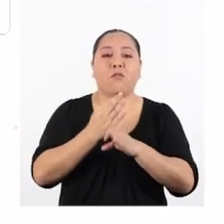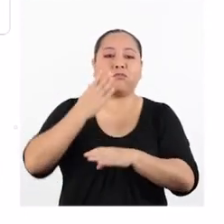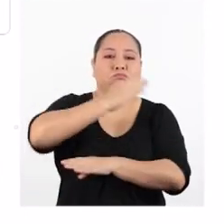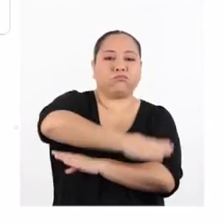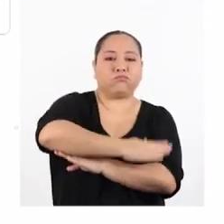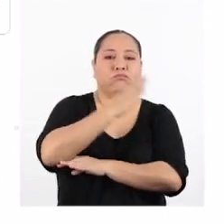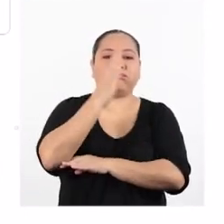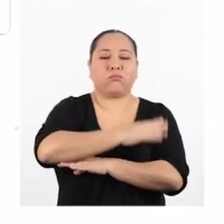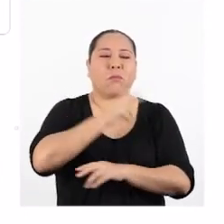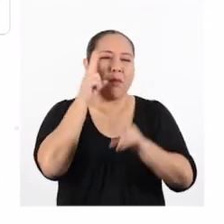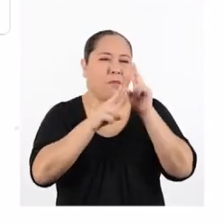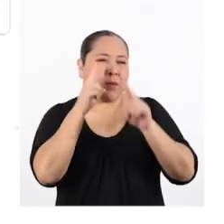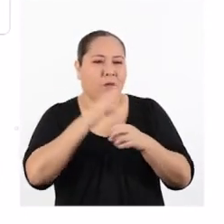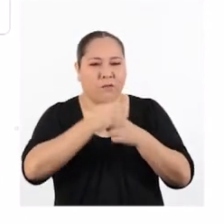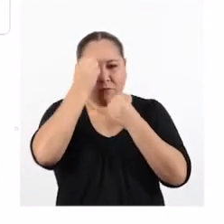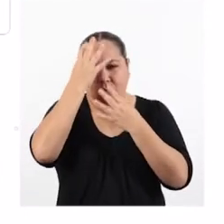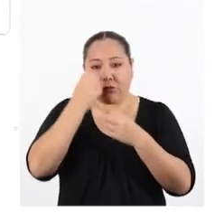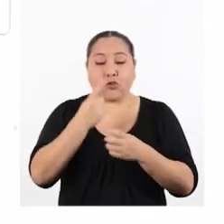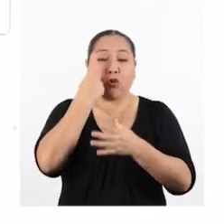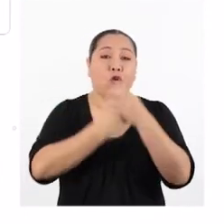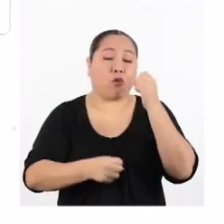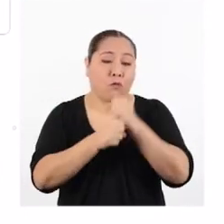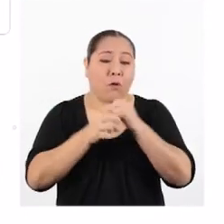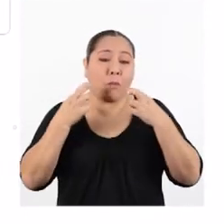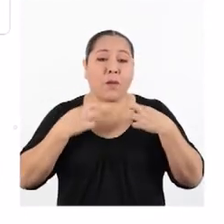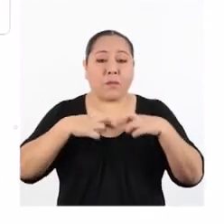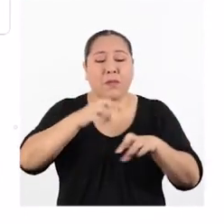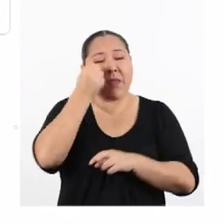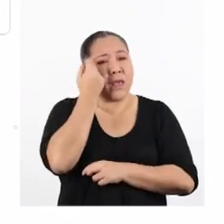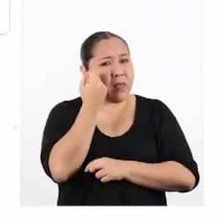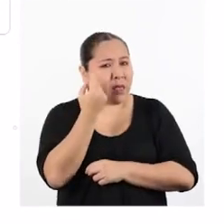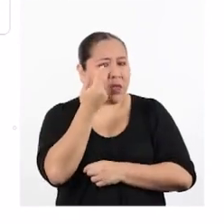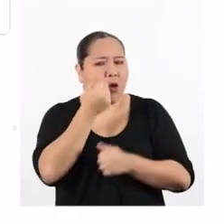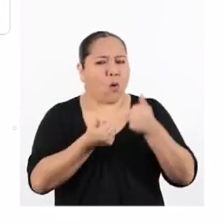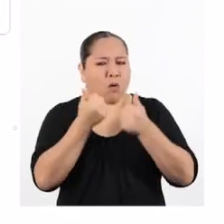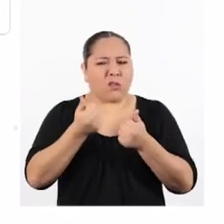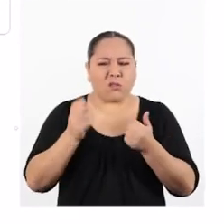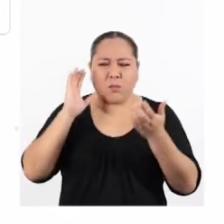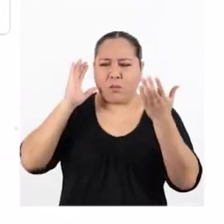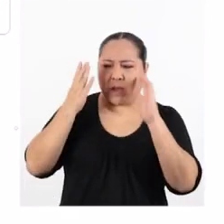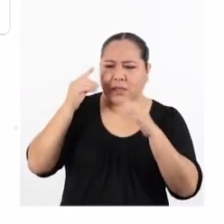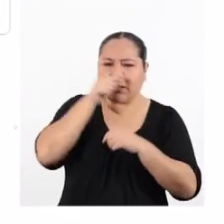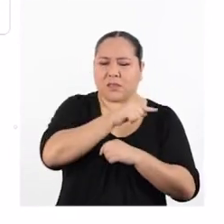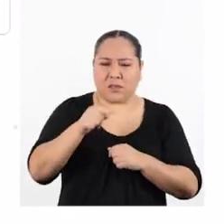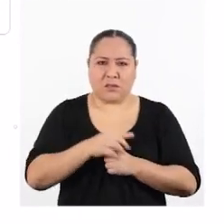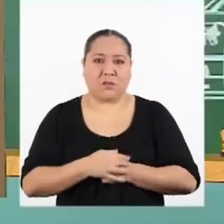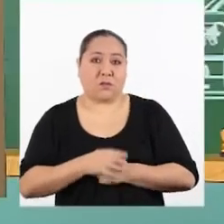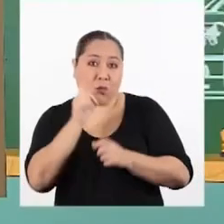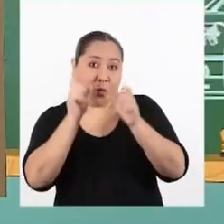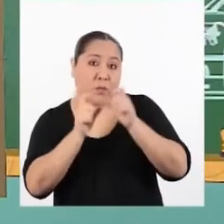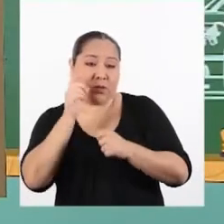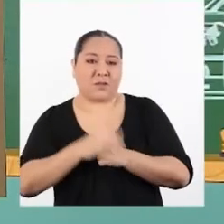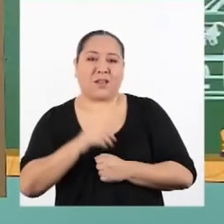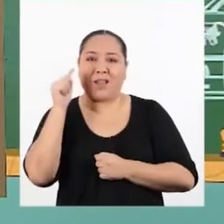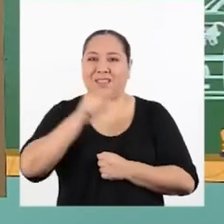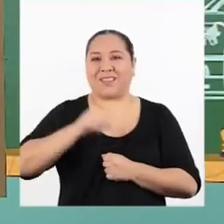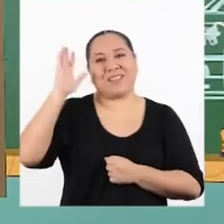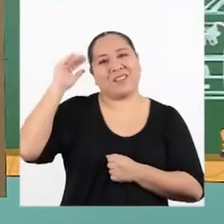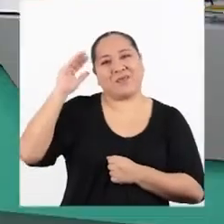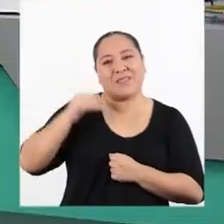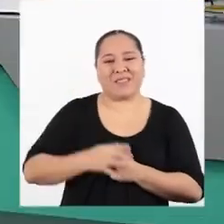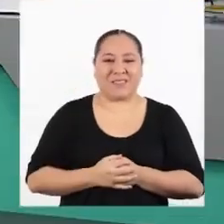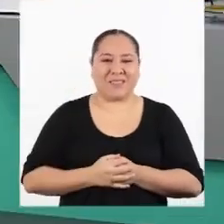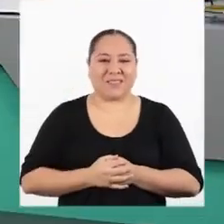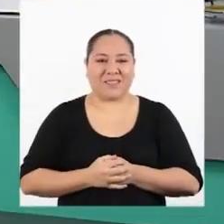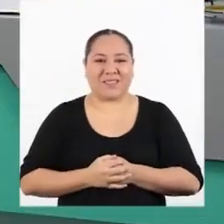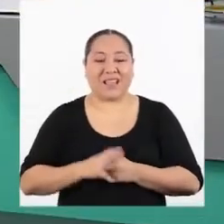humano, recopilamos datos confiables que nos permiten entender en qué somos semejantes como seres humanos. ¡Con esto nos despedimos!